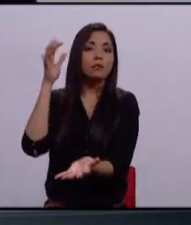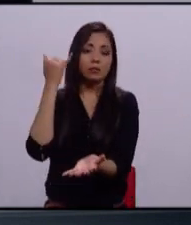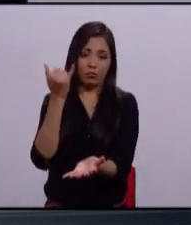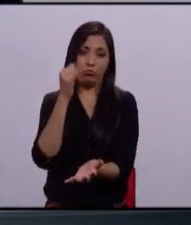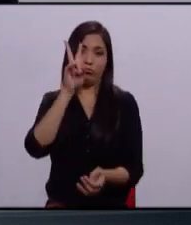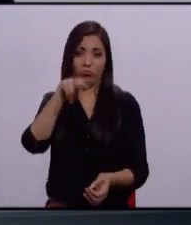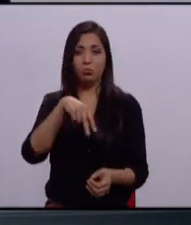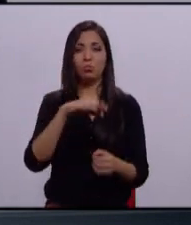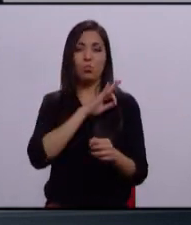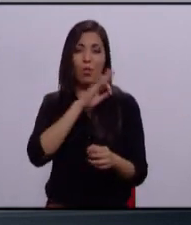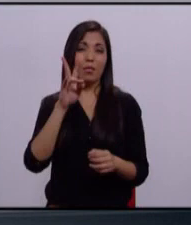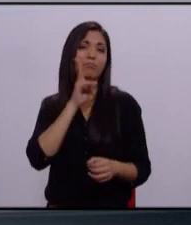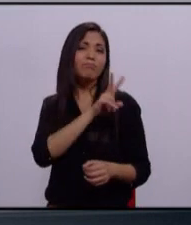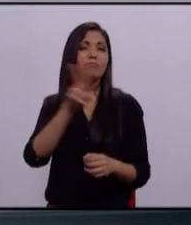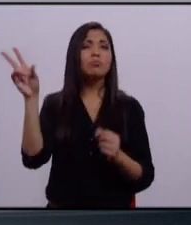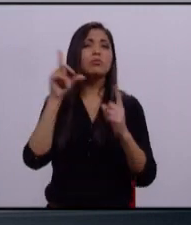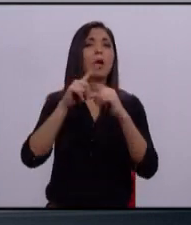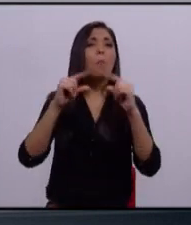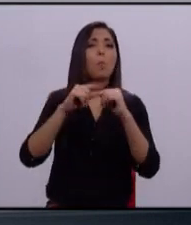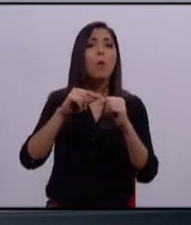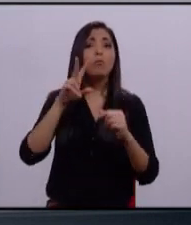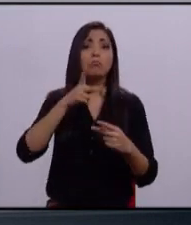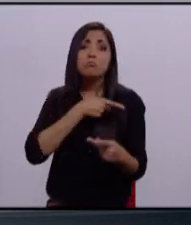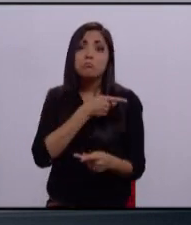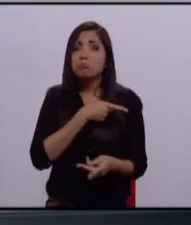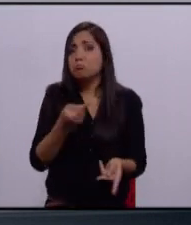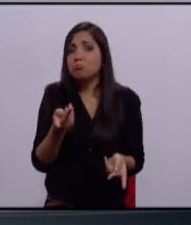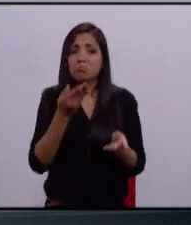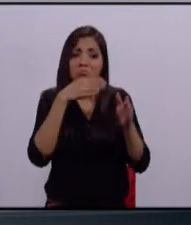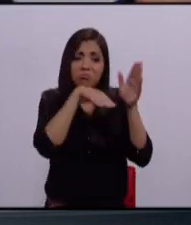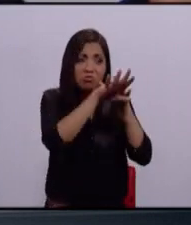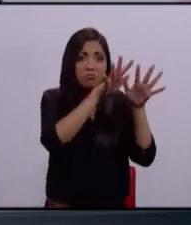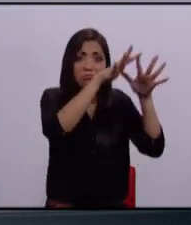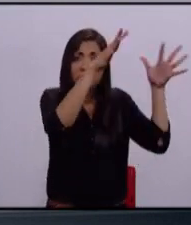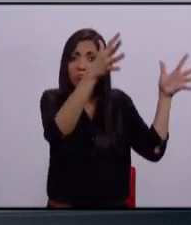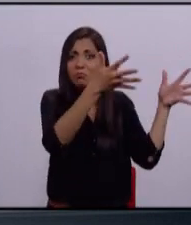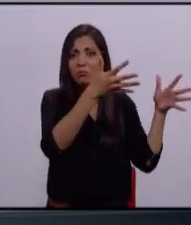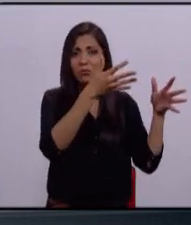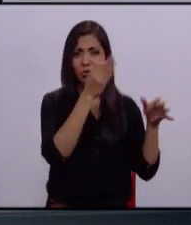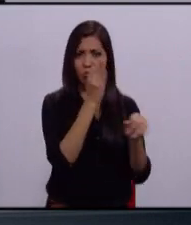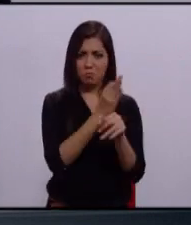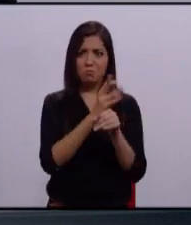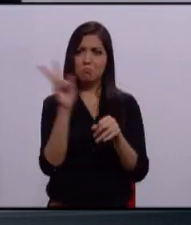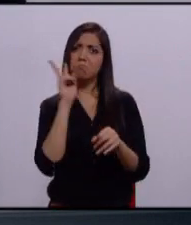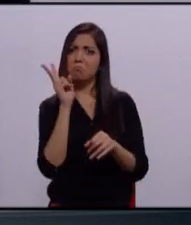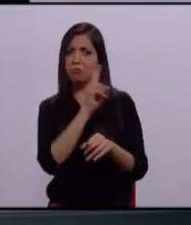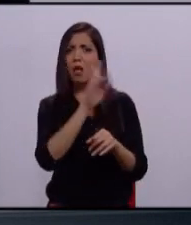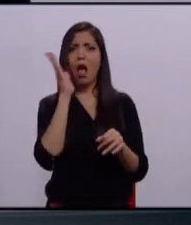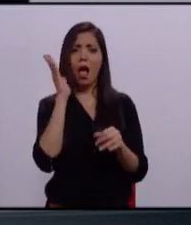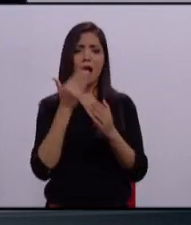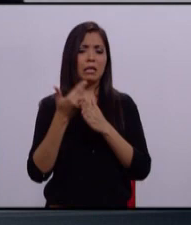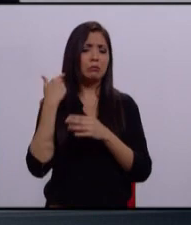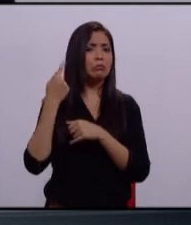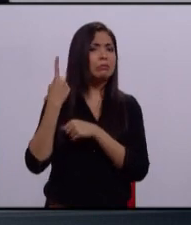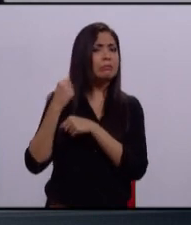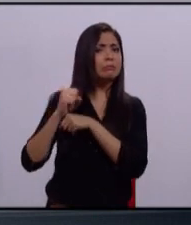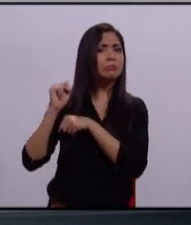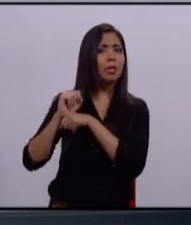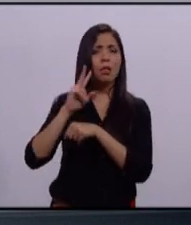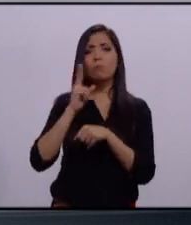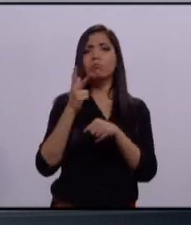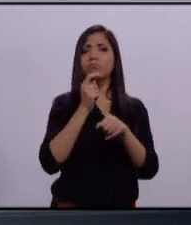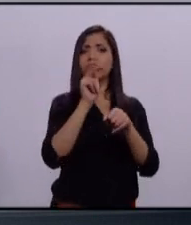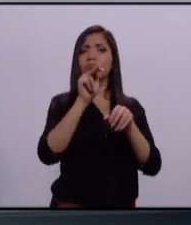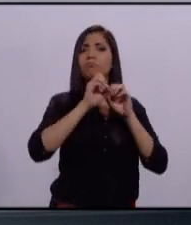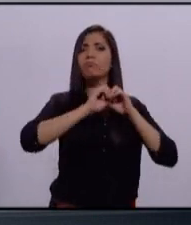encontrar gente viviendo en cuevas. Eso, un medio de comunicación lo dijo hace algunas semanas. Y es